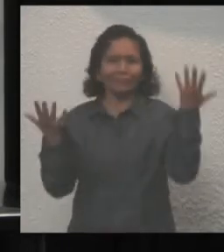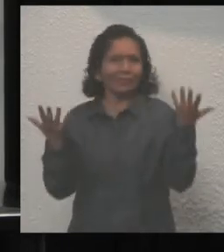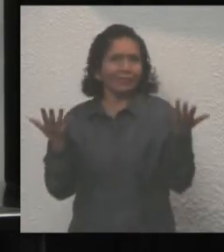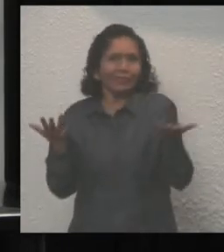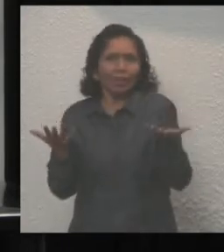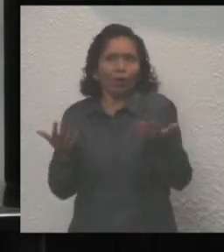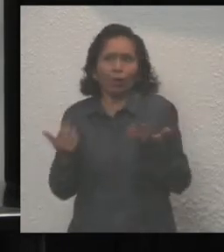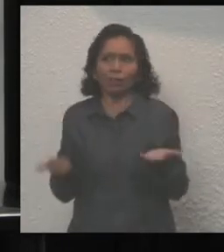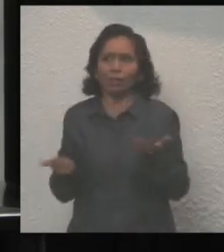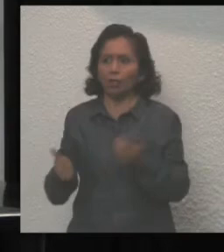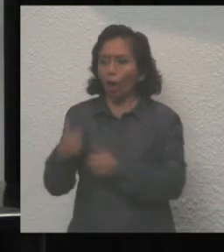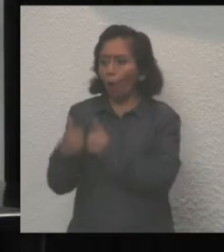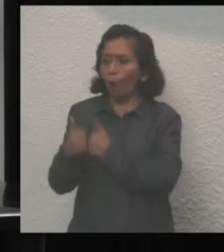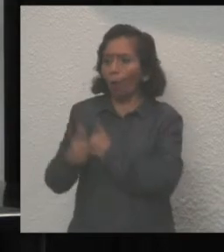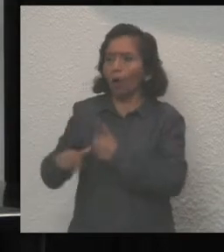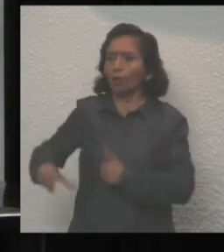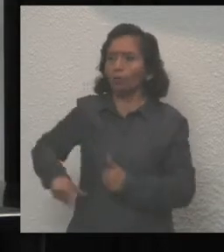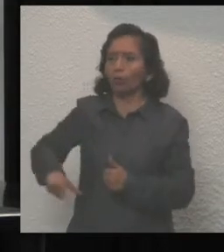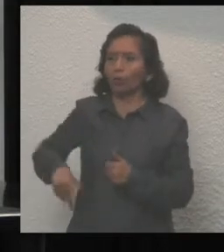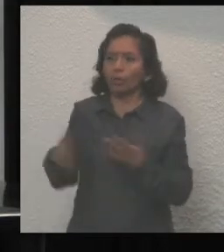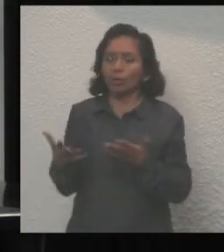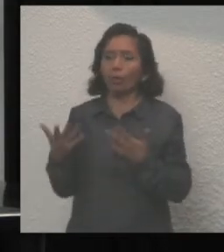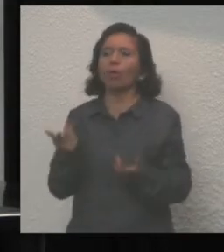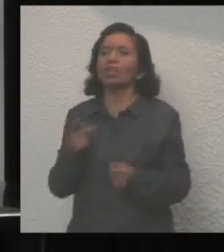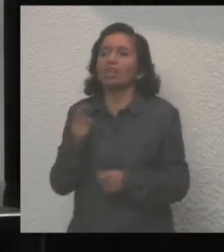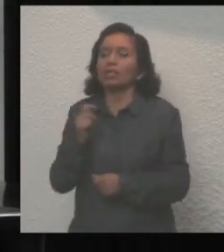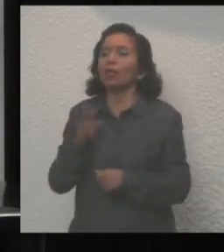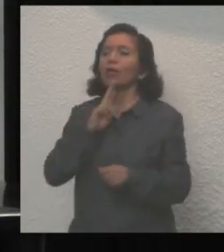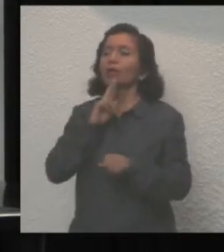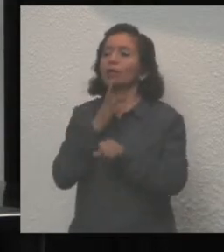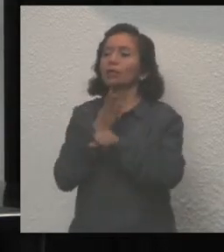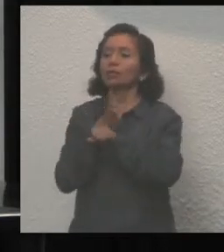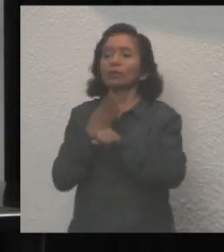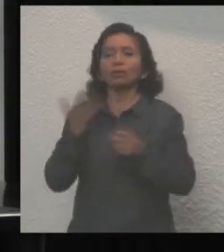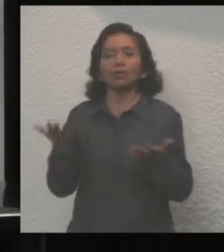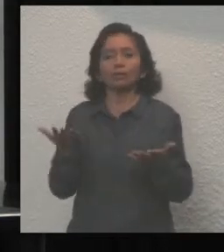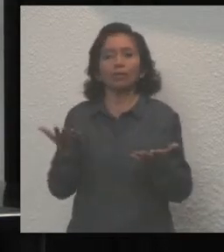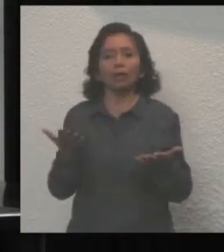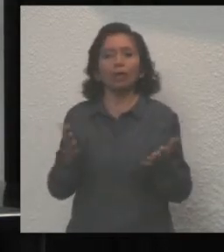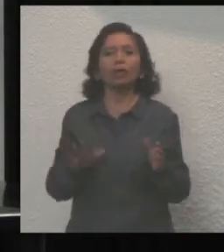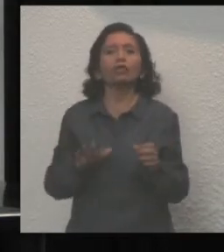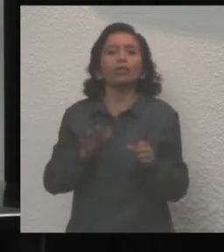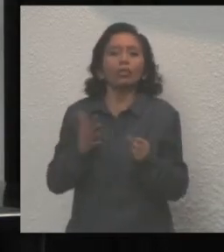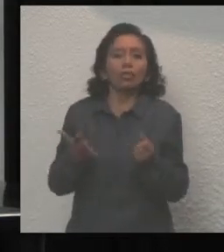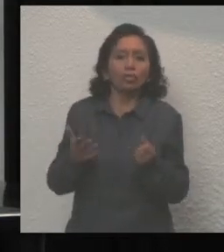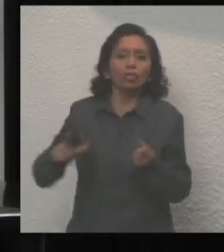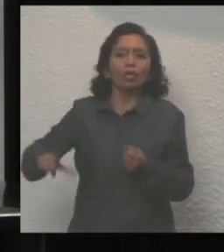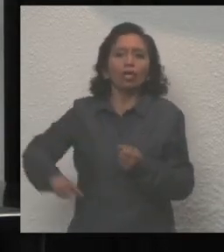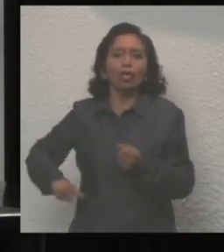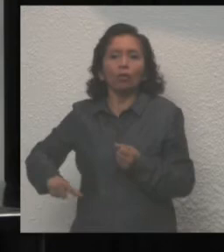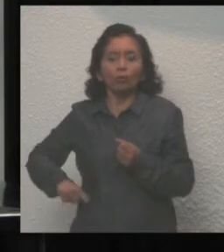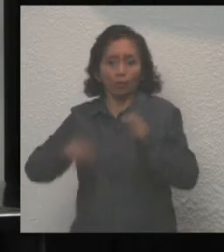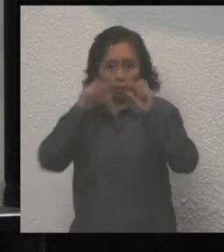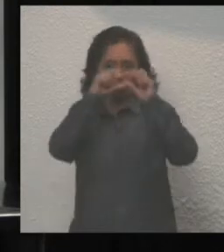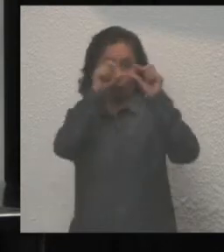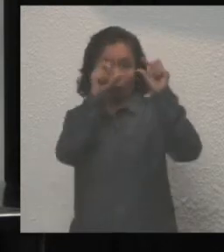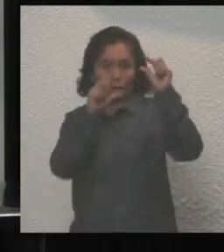competencia del gobierno del Estado y cuál es la competencia del gobierno federal.